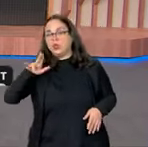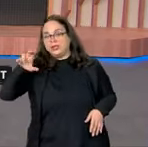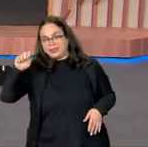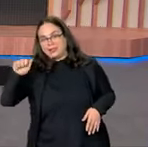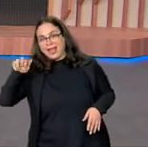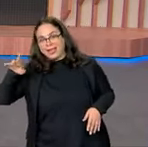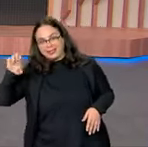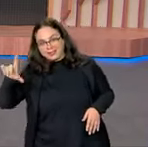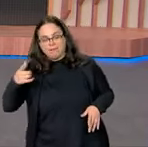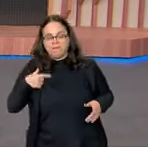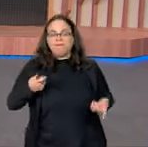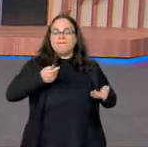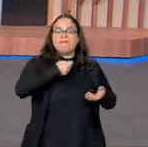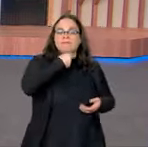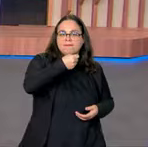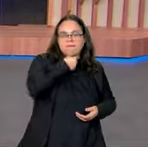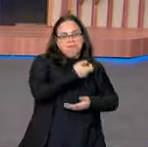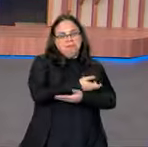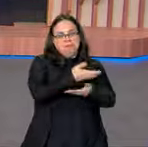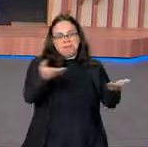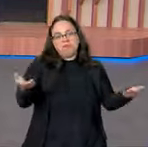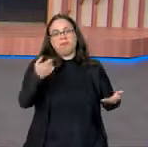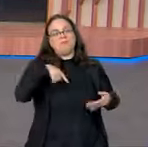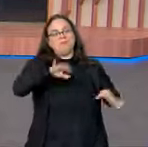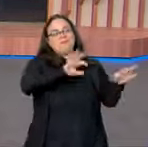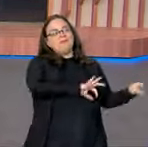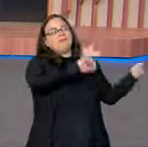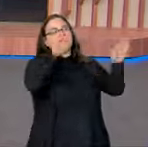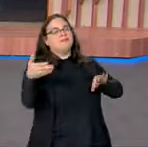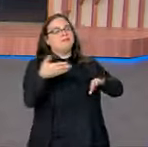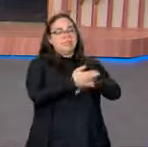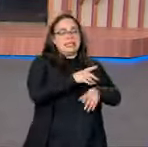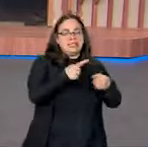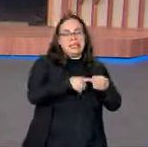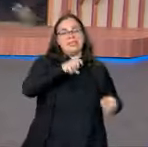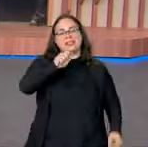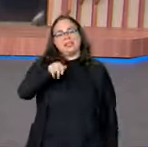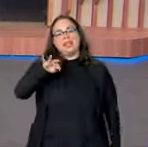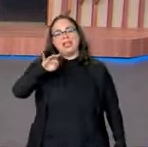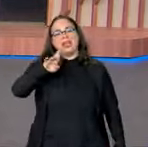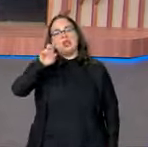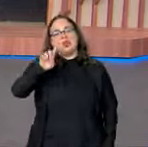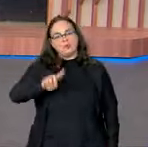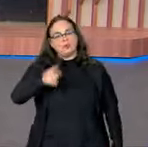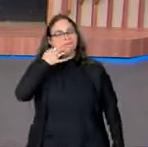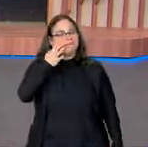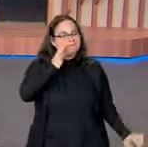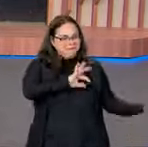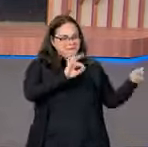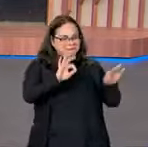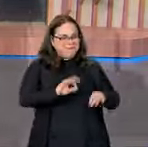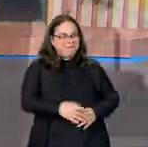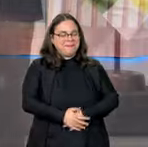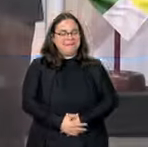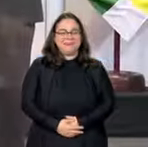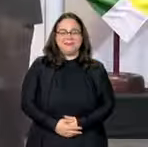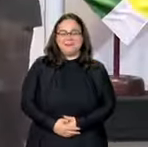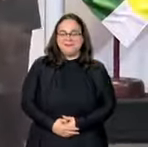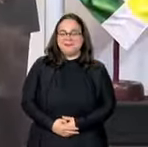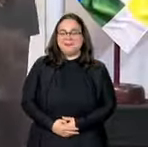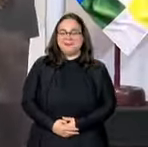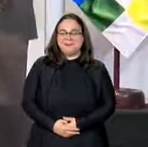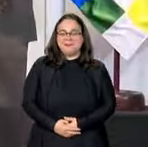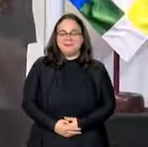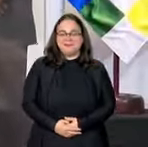conceden declaración a la imprensa. Vamos a Santa Cruz de la Sierra acompañar al vivo. En este gran